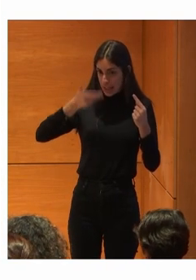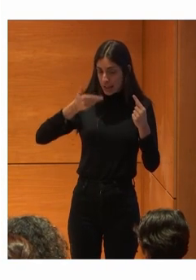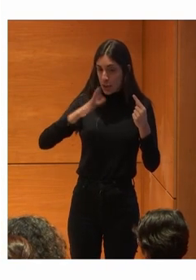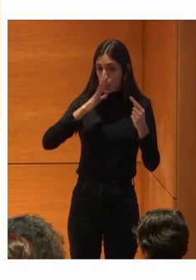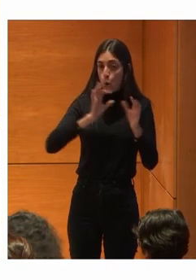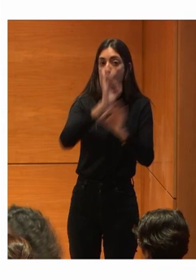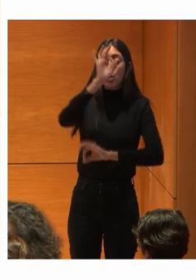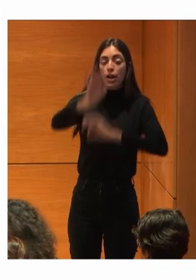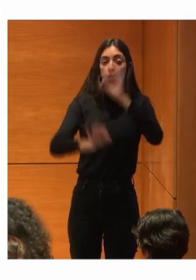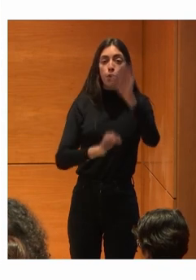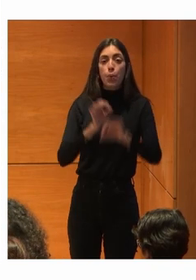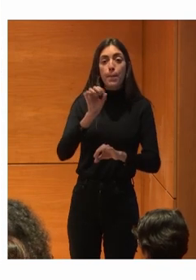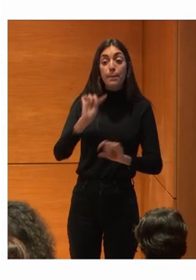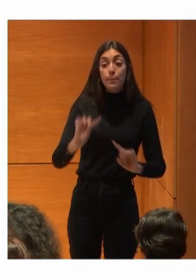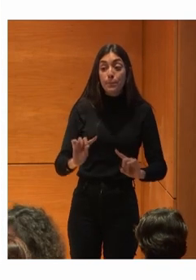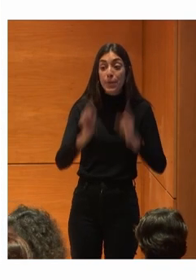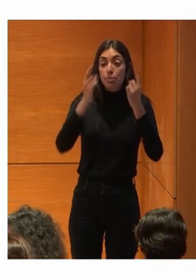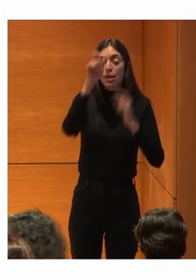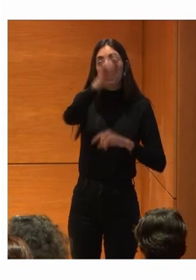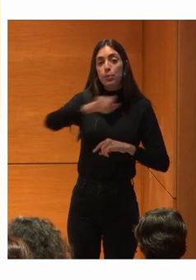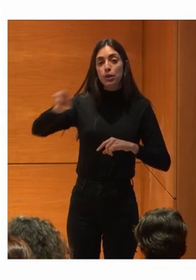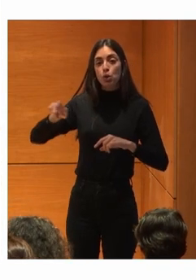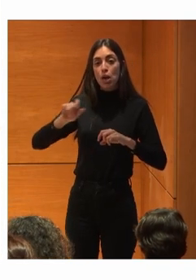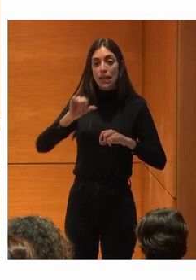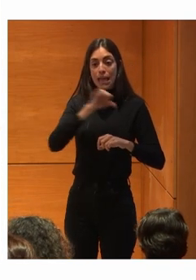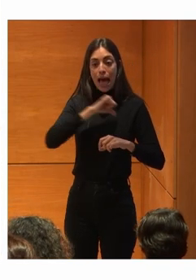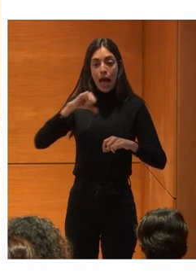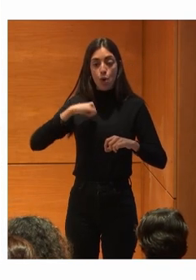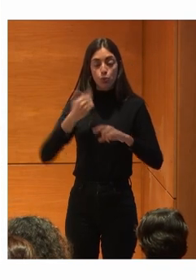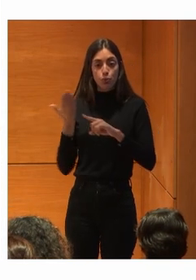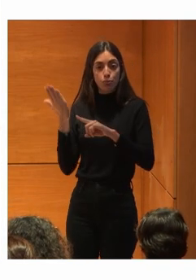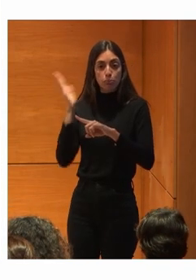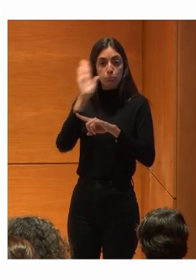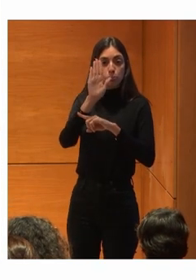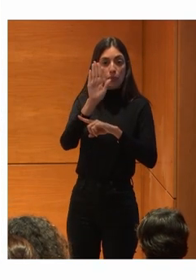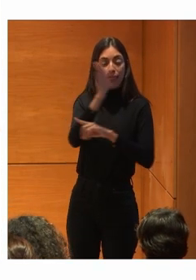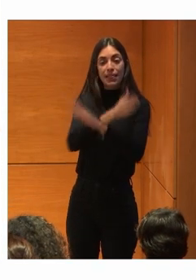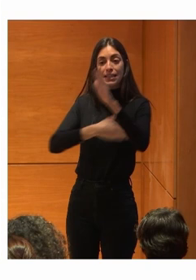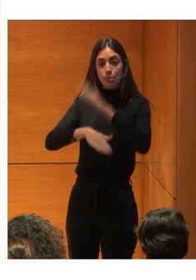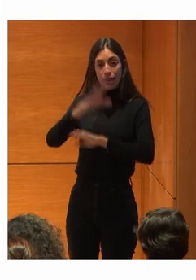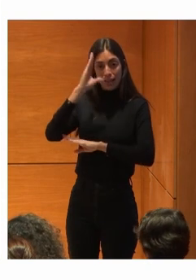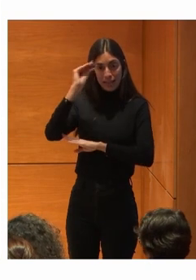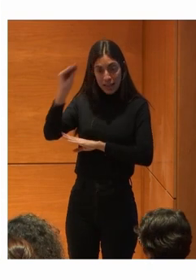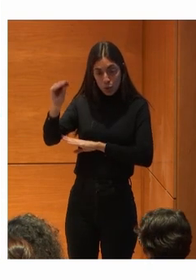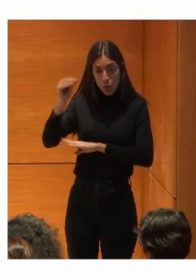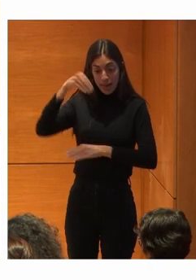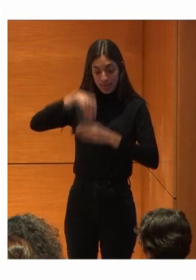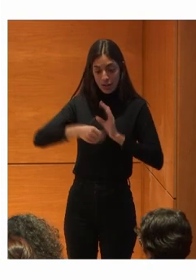organización De personas Autorrepresentantes Con discapacidad Intelectual De España